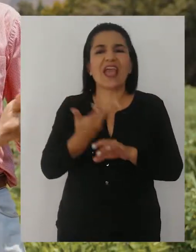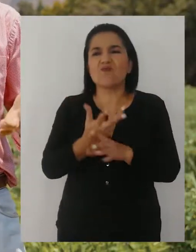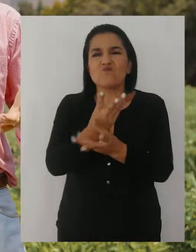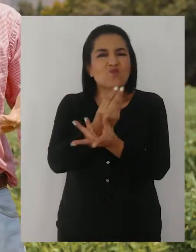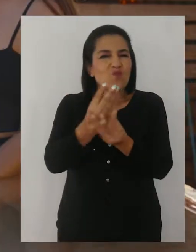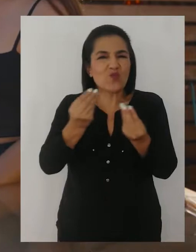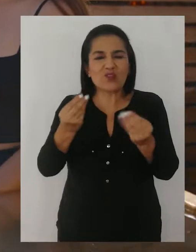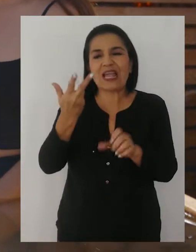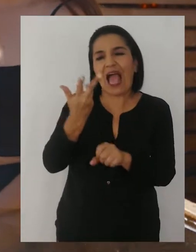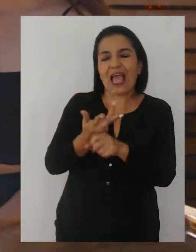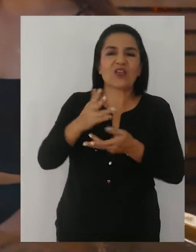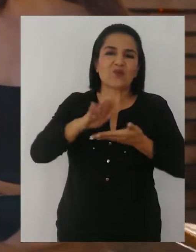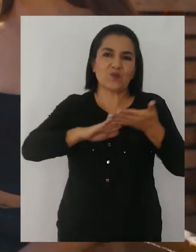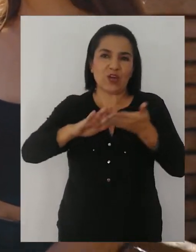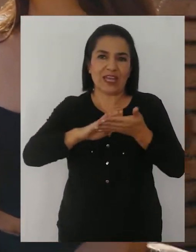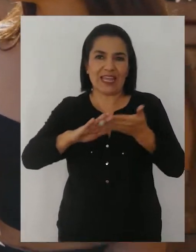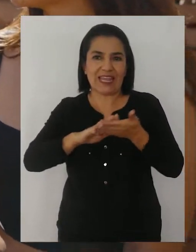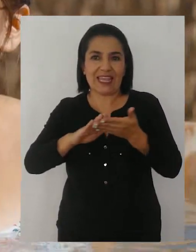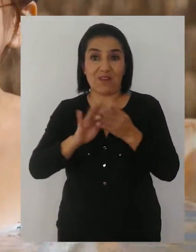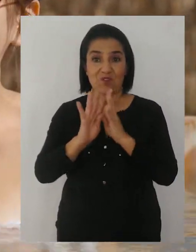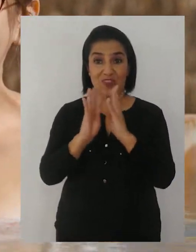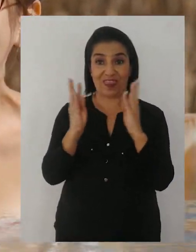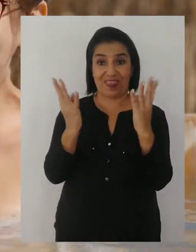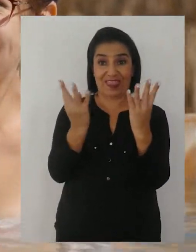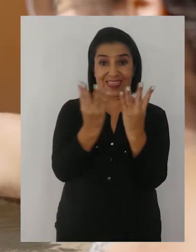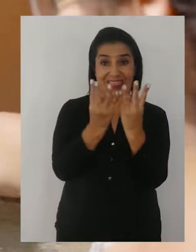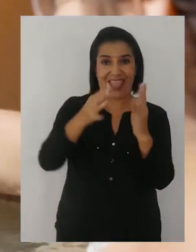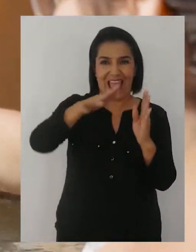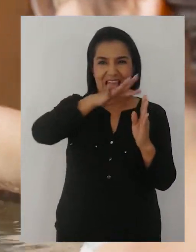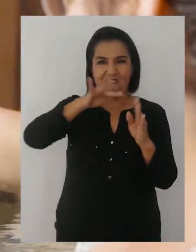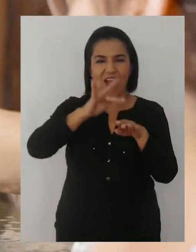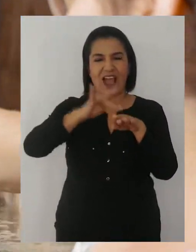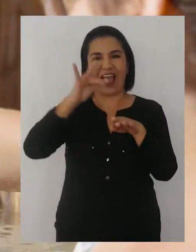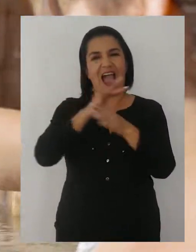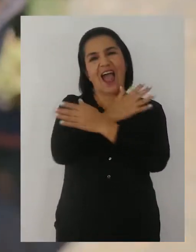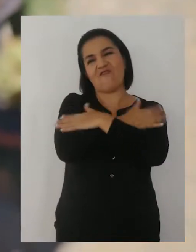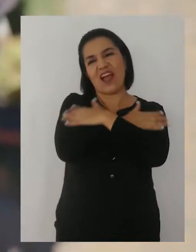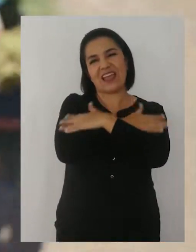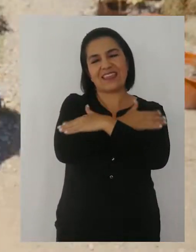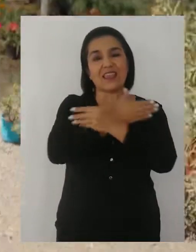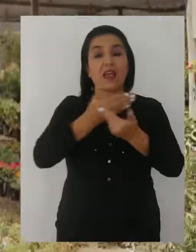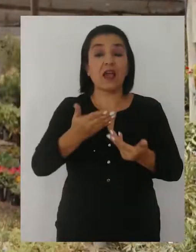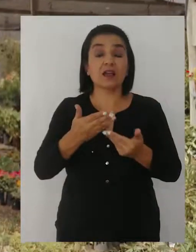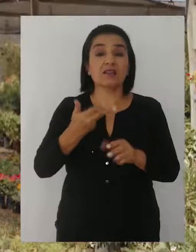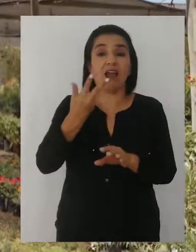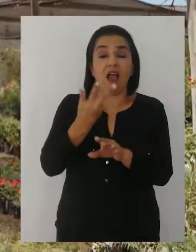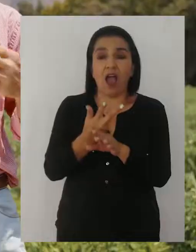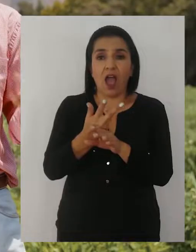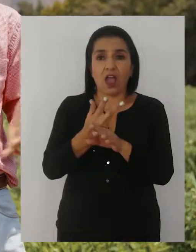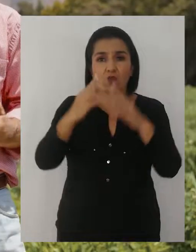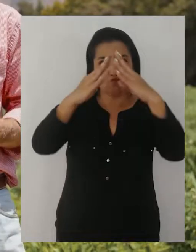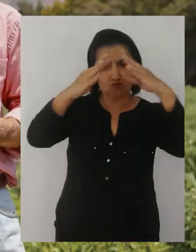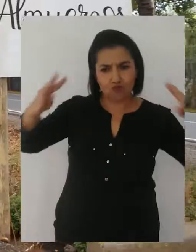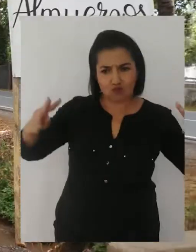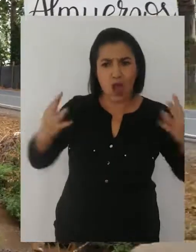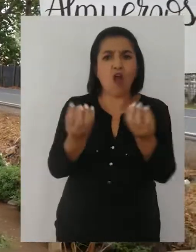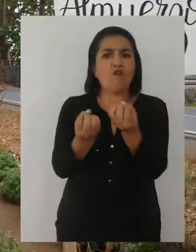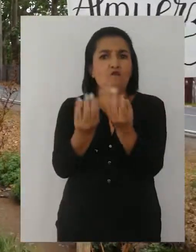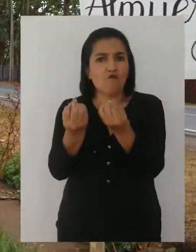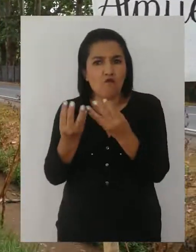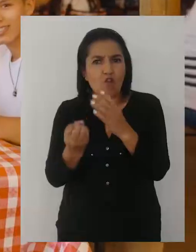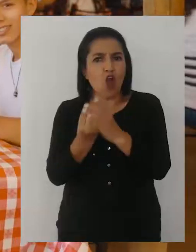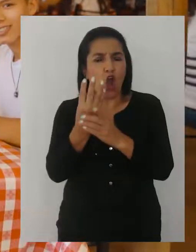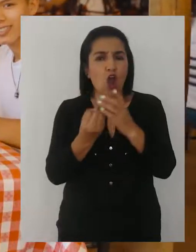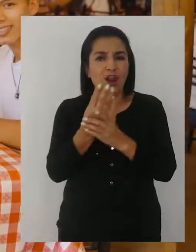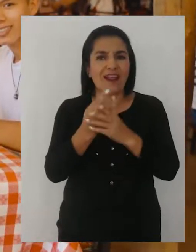Hay, por ejemplo, tinajas para ir a bañarse, hay jardines de invernadero de flores, el restaurante Mi Casa, por